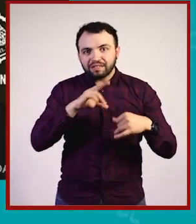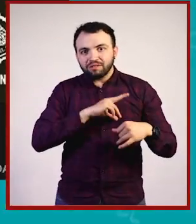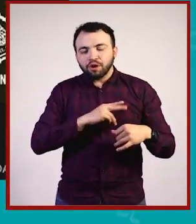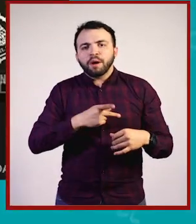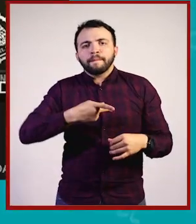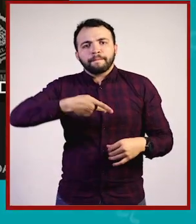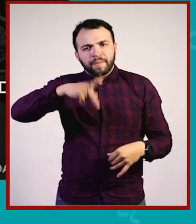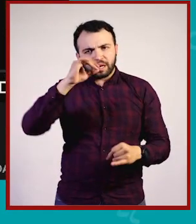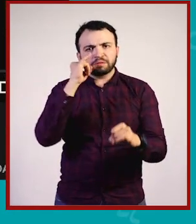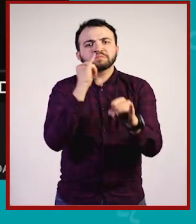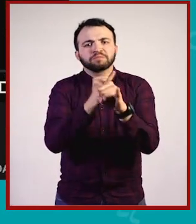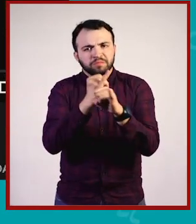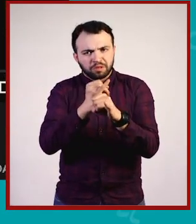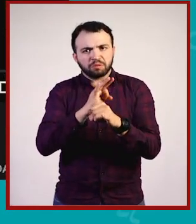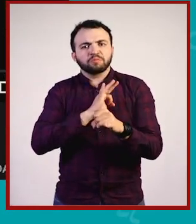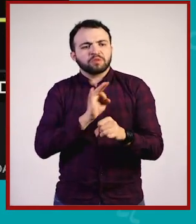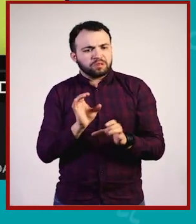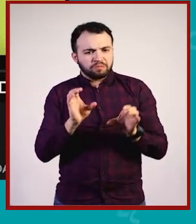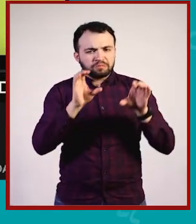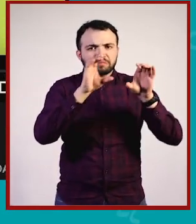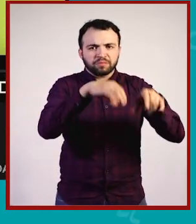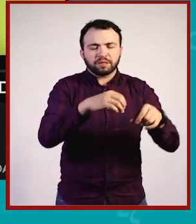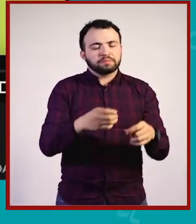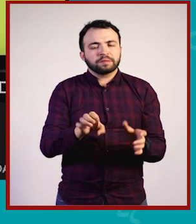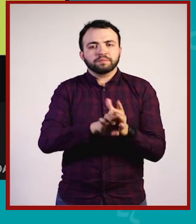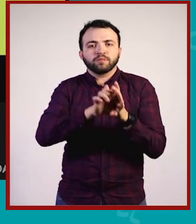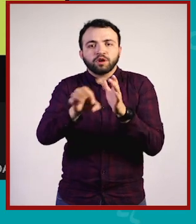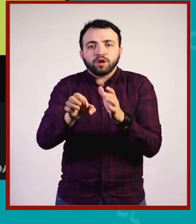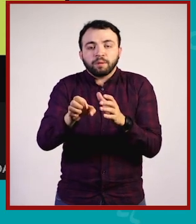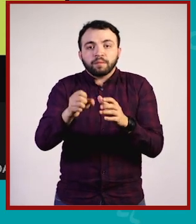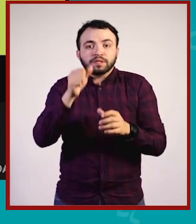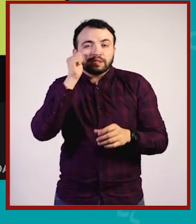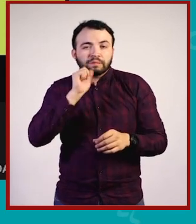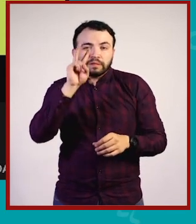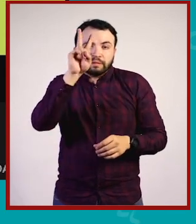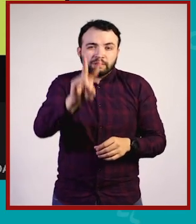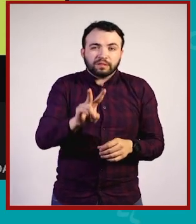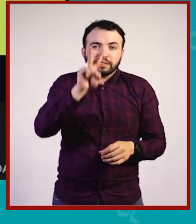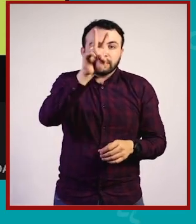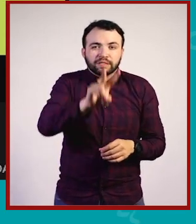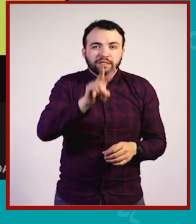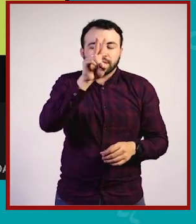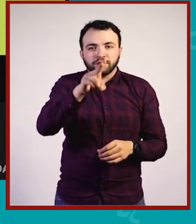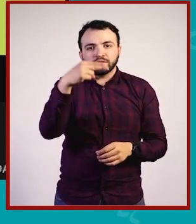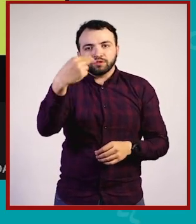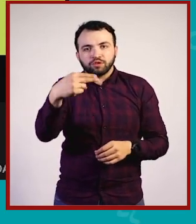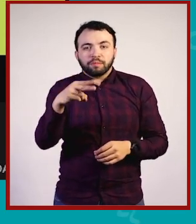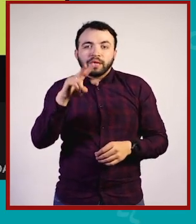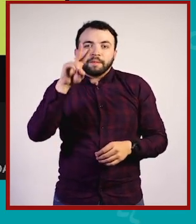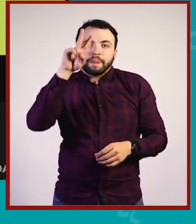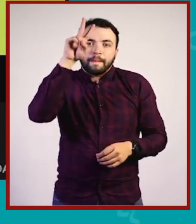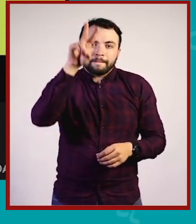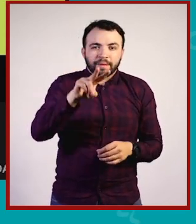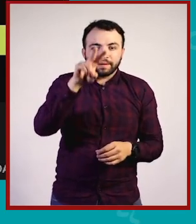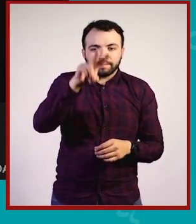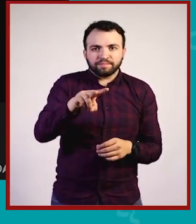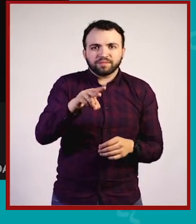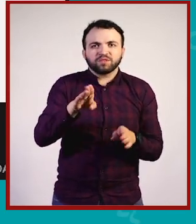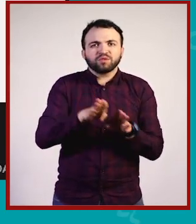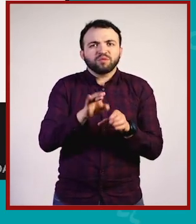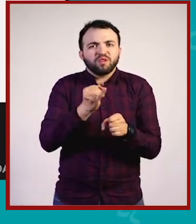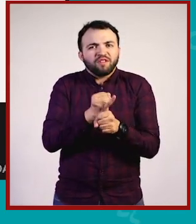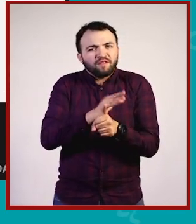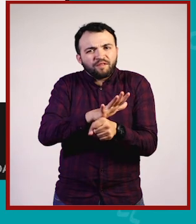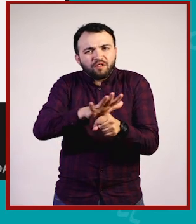pero seguimos haciendo actividades, por ejemplo, todos los viernes tenemos el llamado Viernes Viral, toda la información que